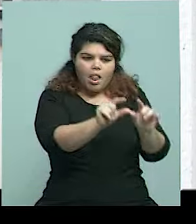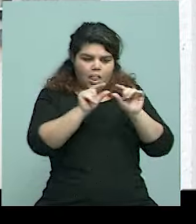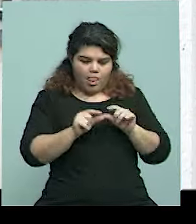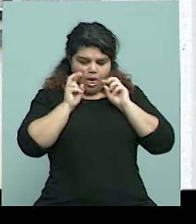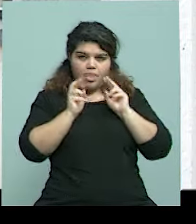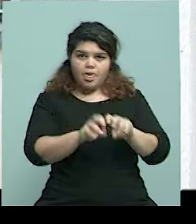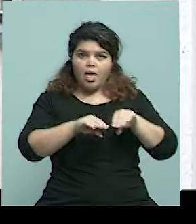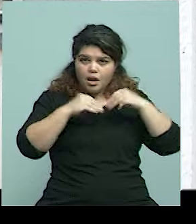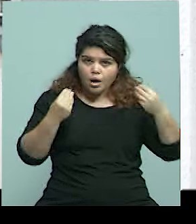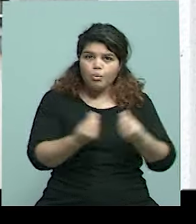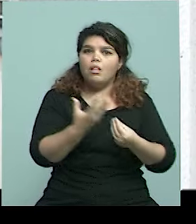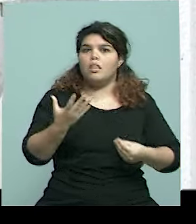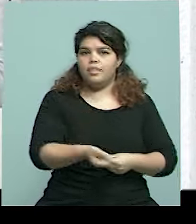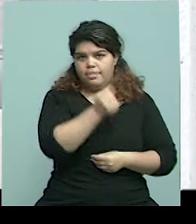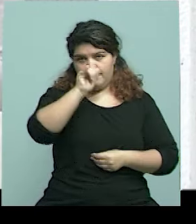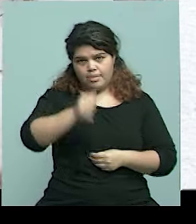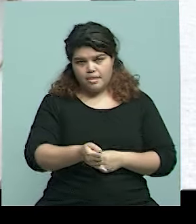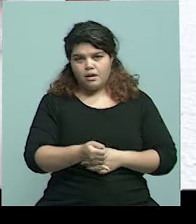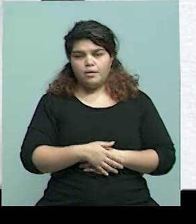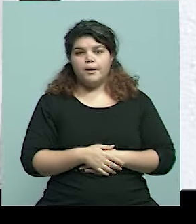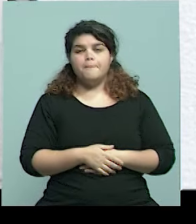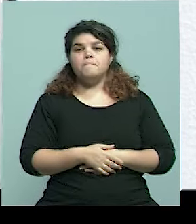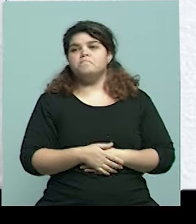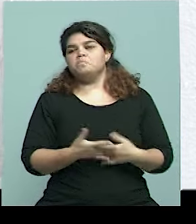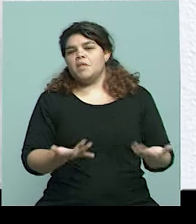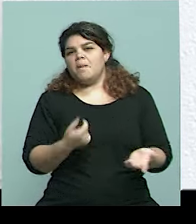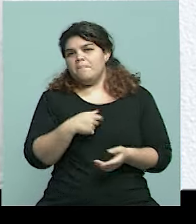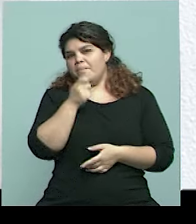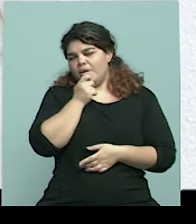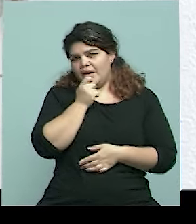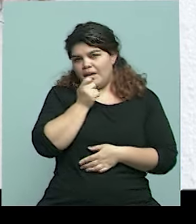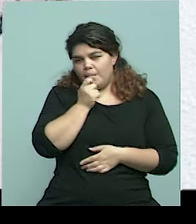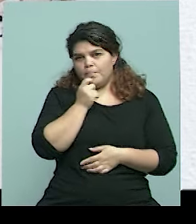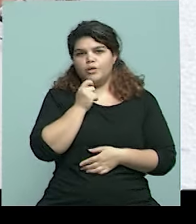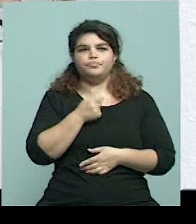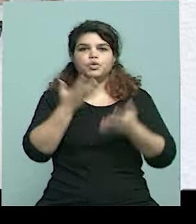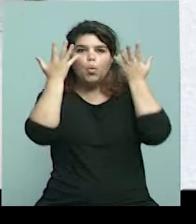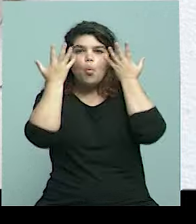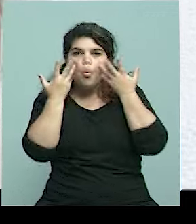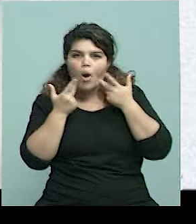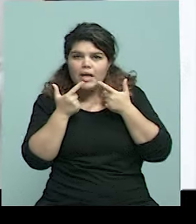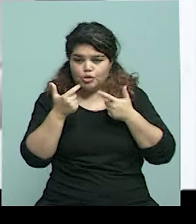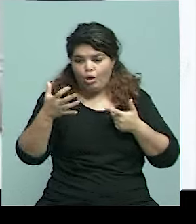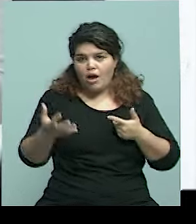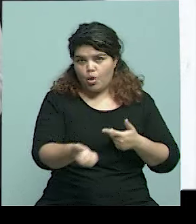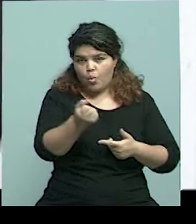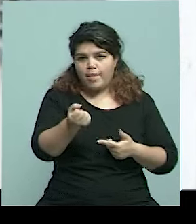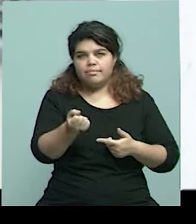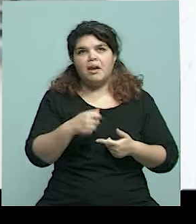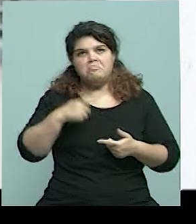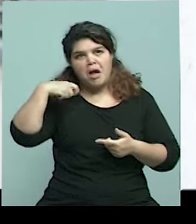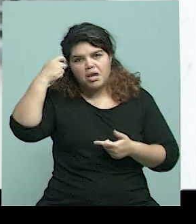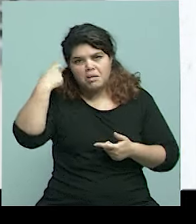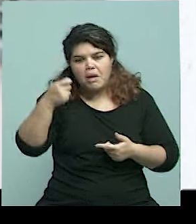Estamos hablando, por ejemplo, no sé, se me ocurre cuando se encuentra algo, un hueso que puede ser de un animal